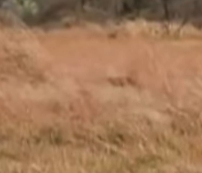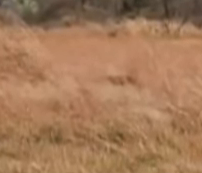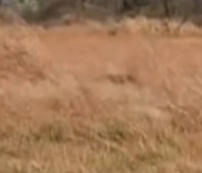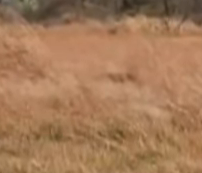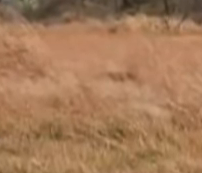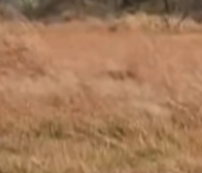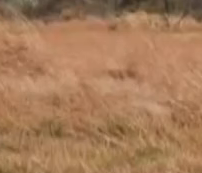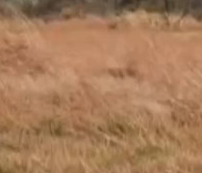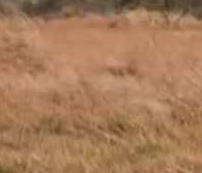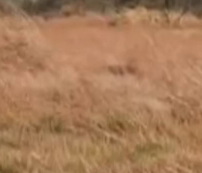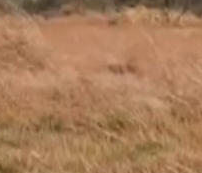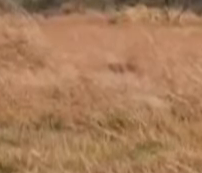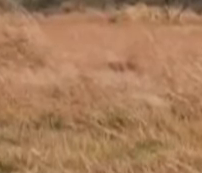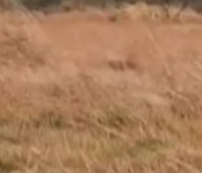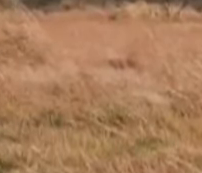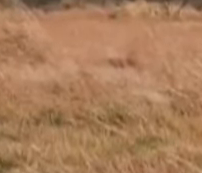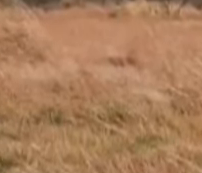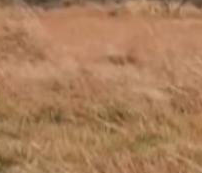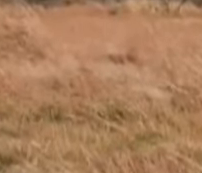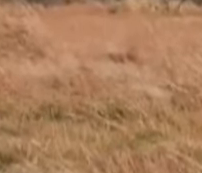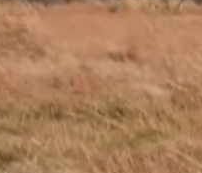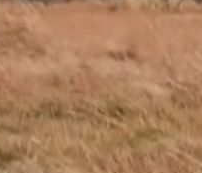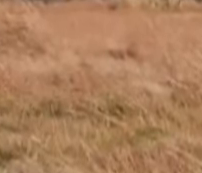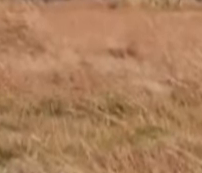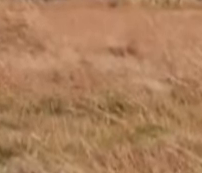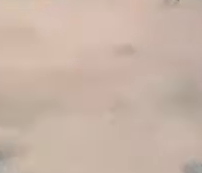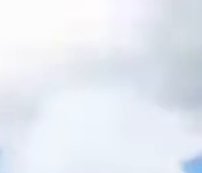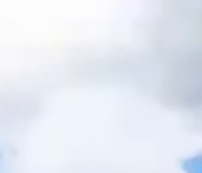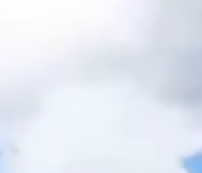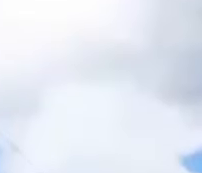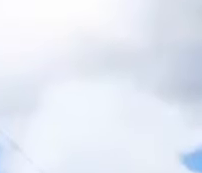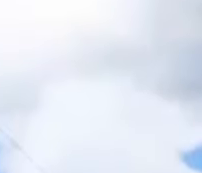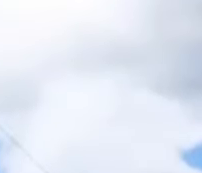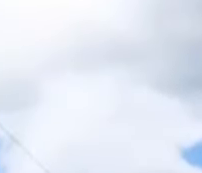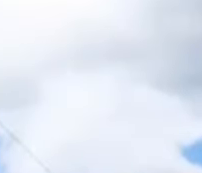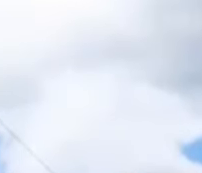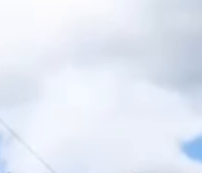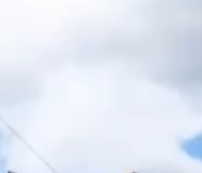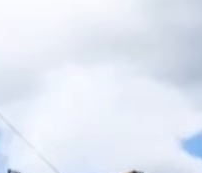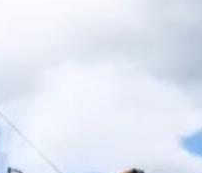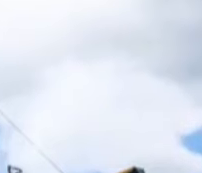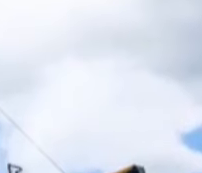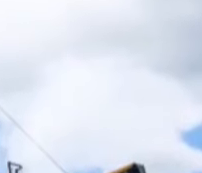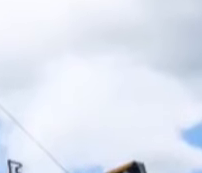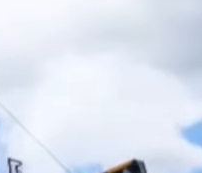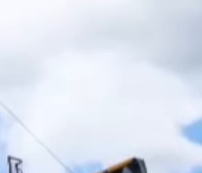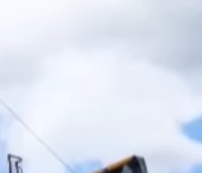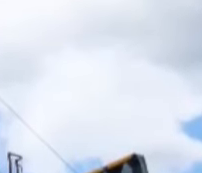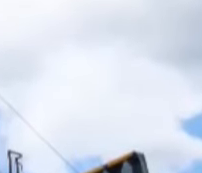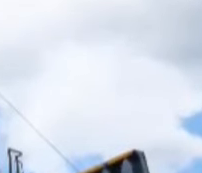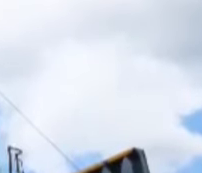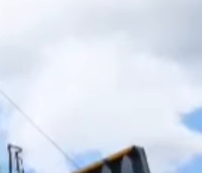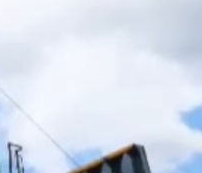instrucciones relativas a la seguridad y la salud utilizando correctamente los equipos de protección e informando sobre cualquier situación o evento